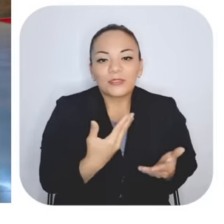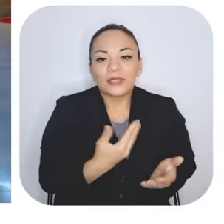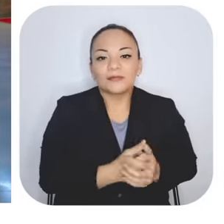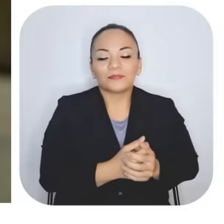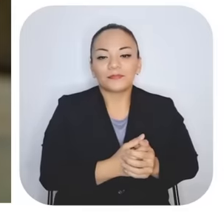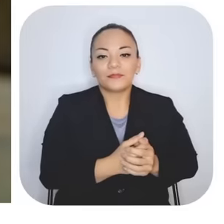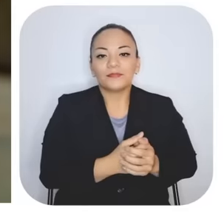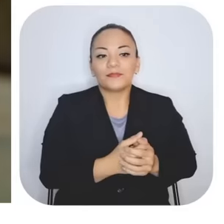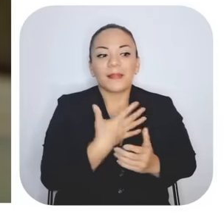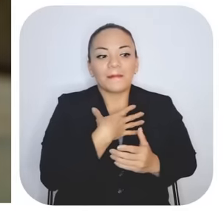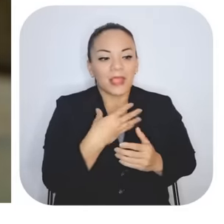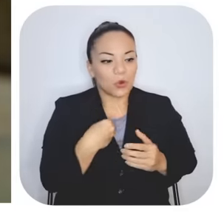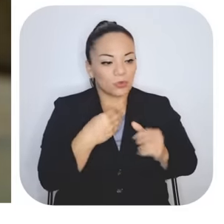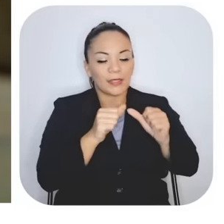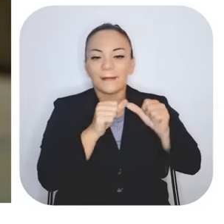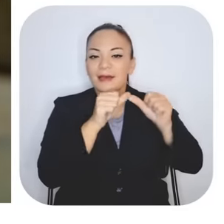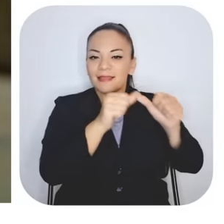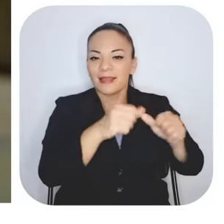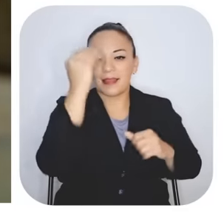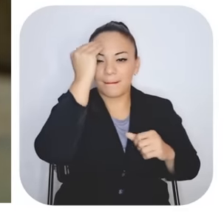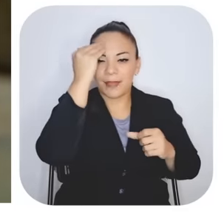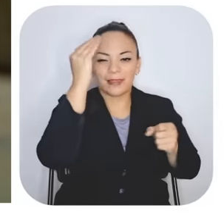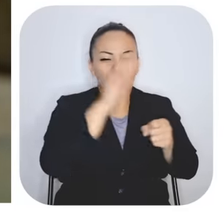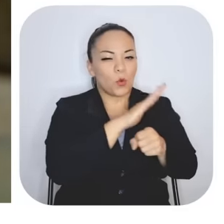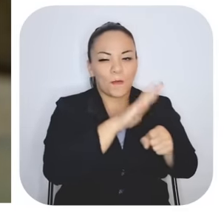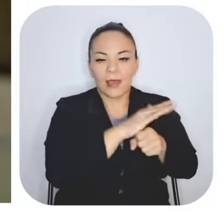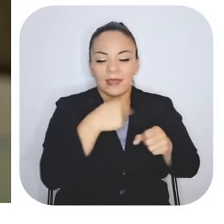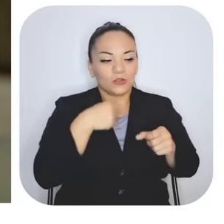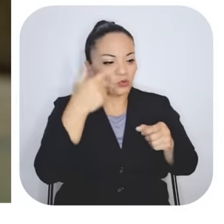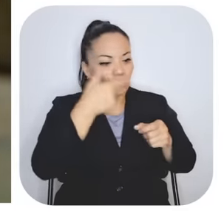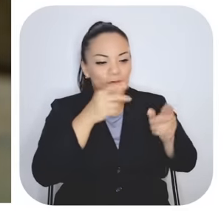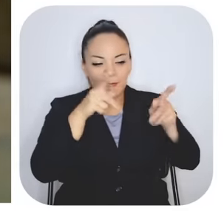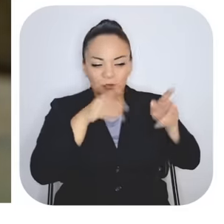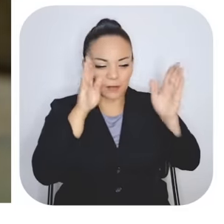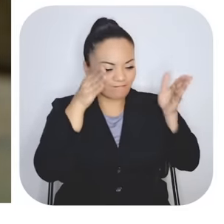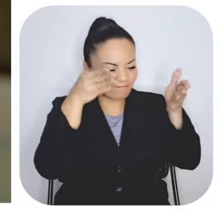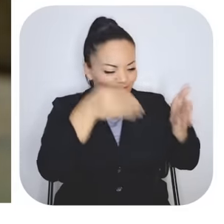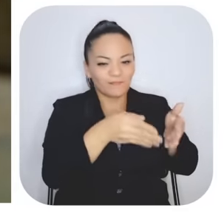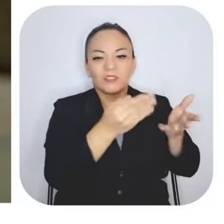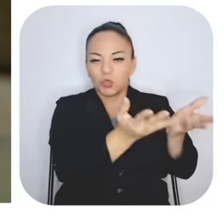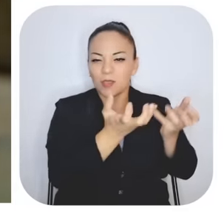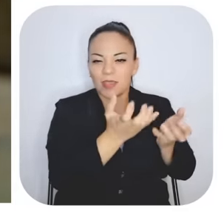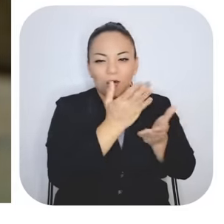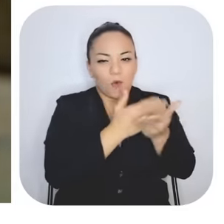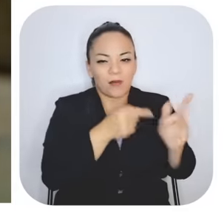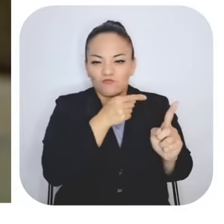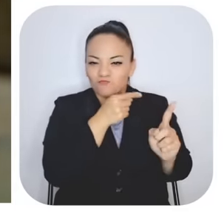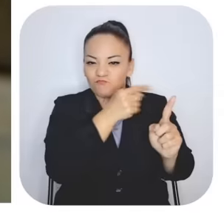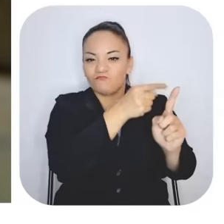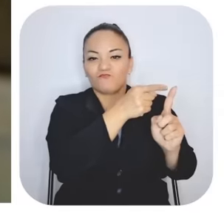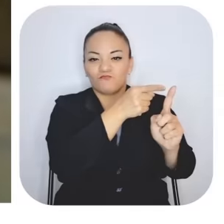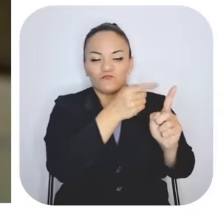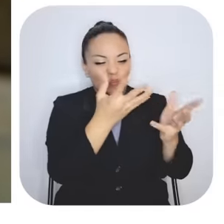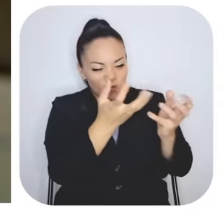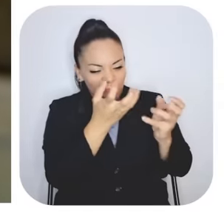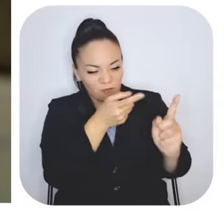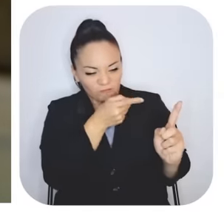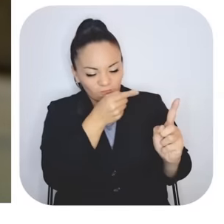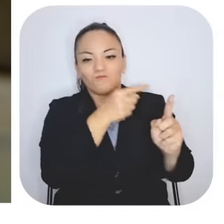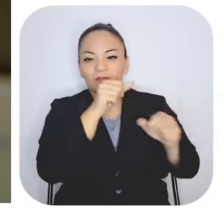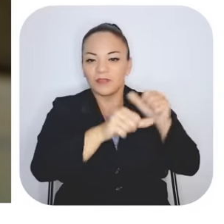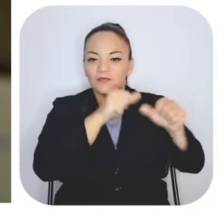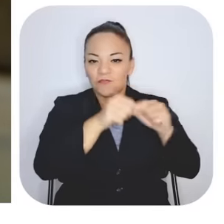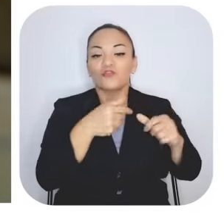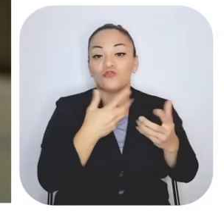me gusta mantenerme en la mente ocupada. Soy muy enfocada a lo que quiero. Si quiero esto, quiero esto.